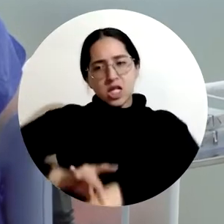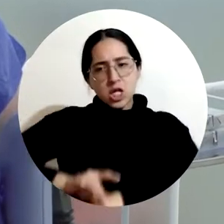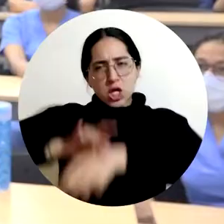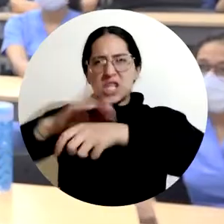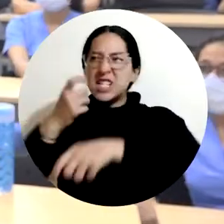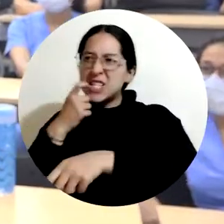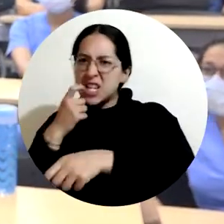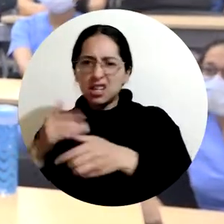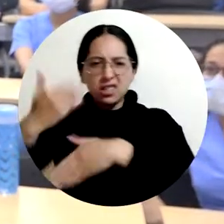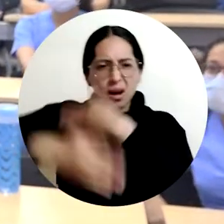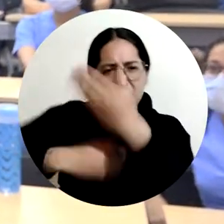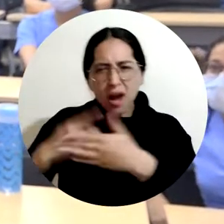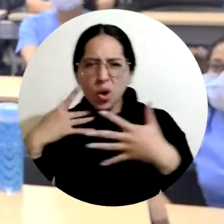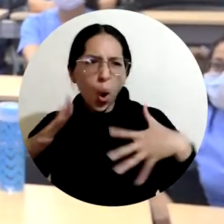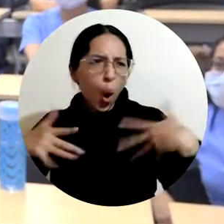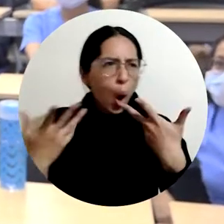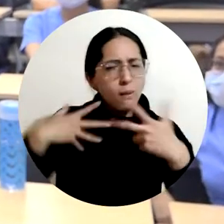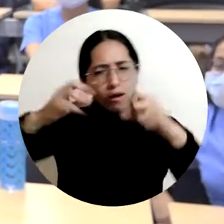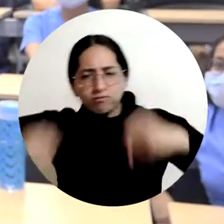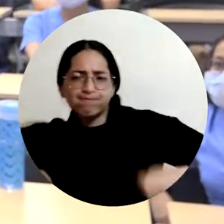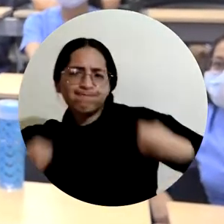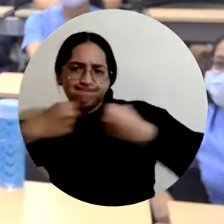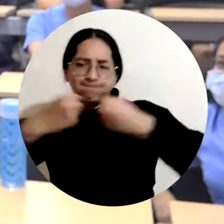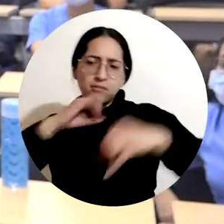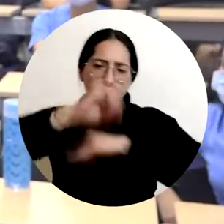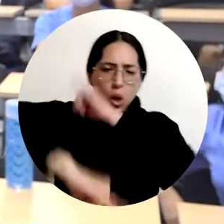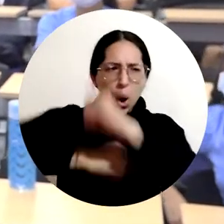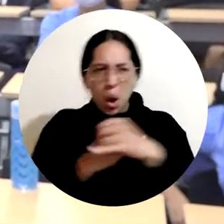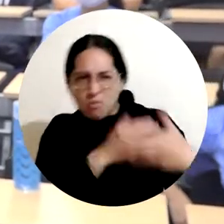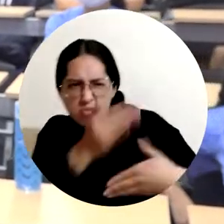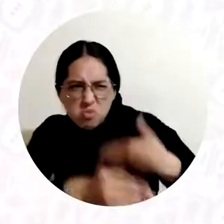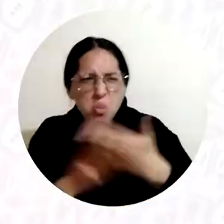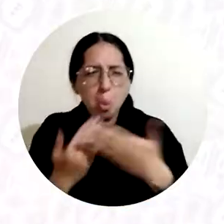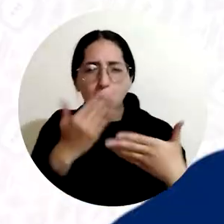y propiciar un acercamiento para convenios de cooperación internacional.